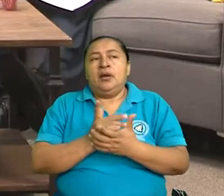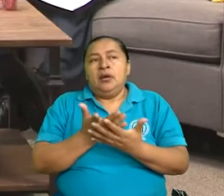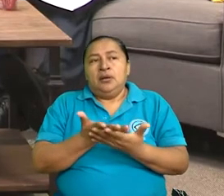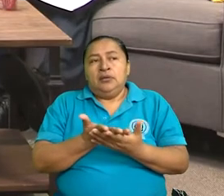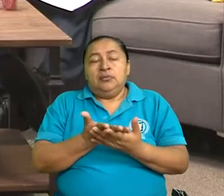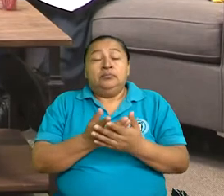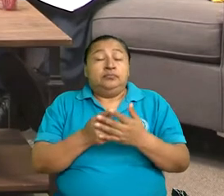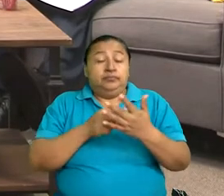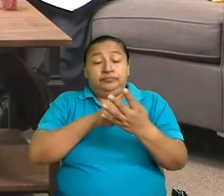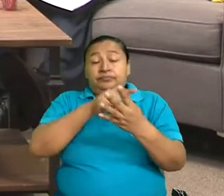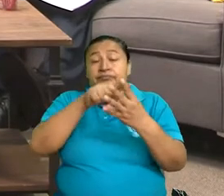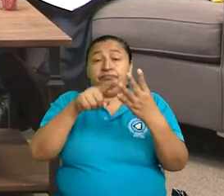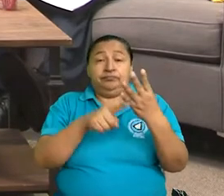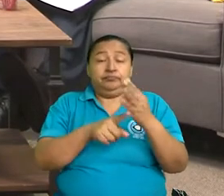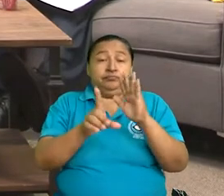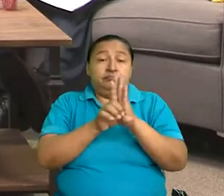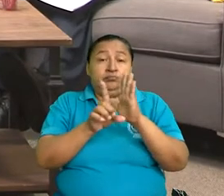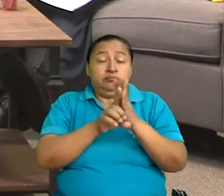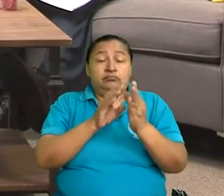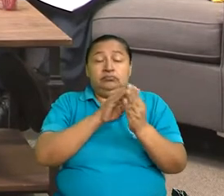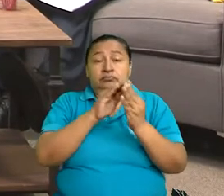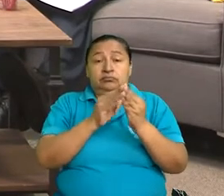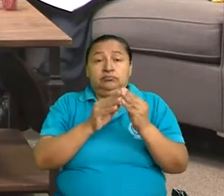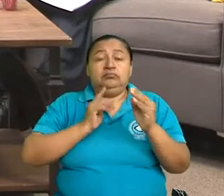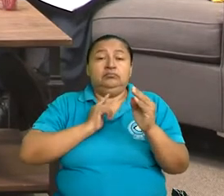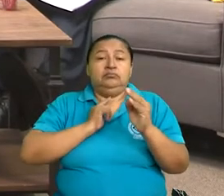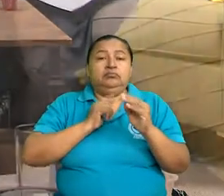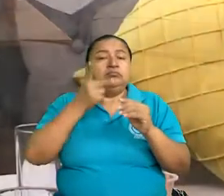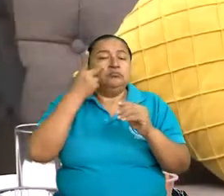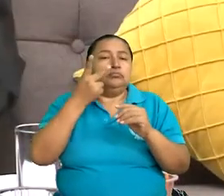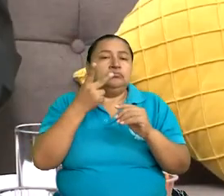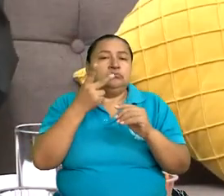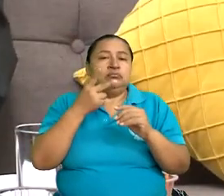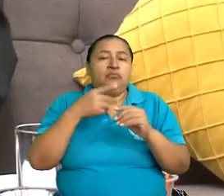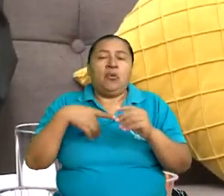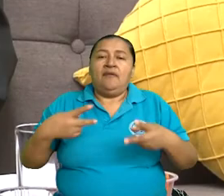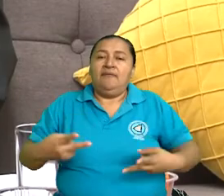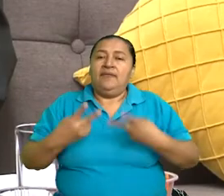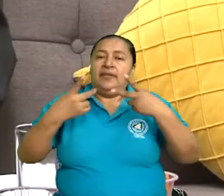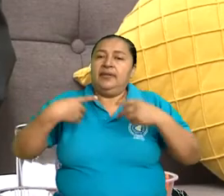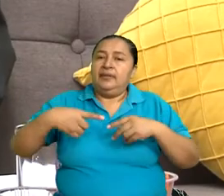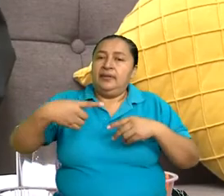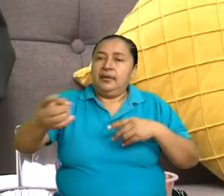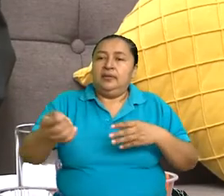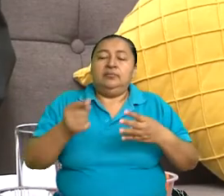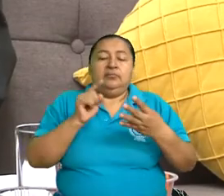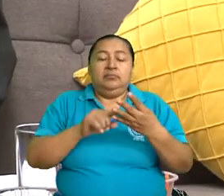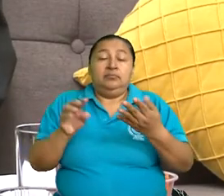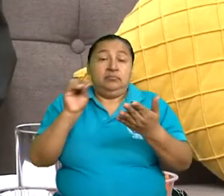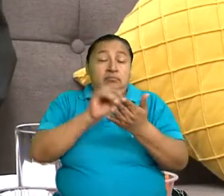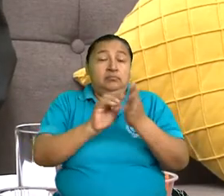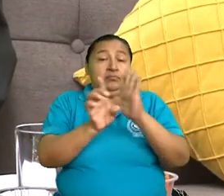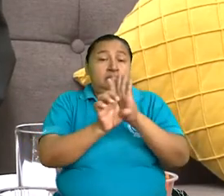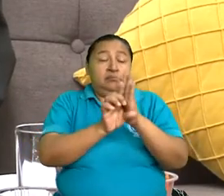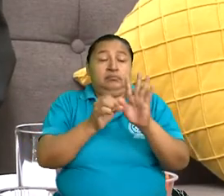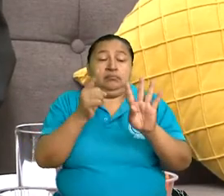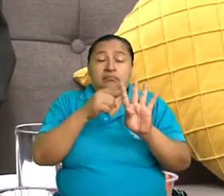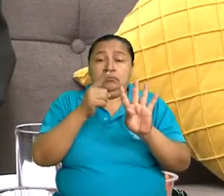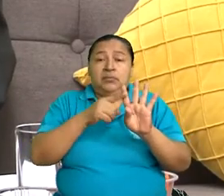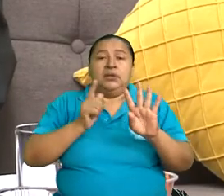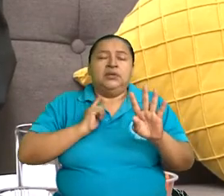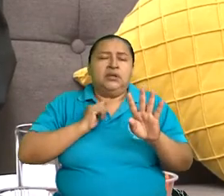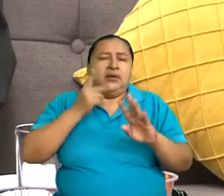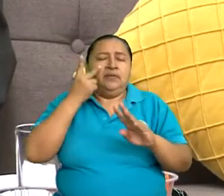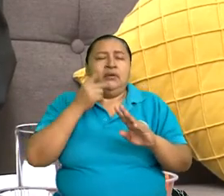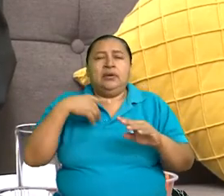Estas leyes tienen que ver con la vida cotidiana. Las leyes que están incluidas en este digesto tienen que ver con el diario